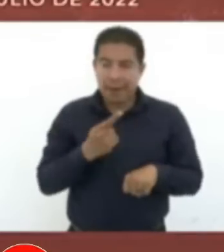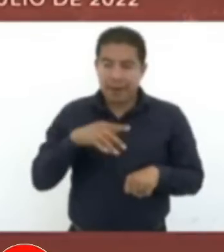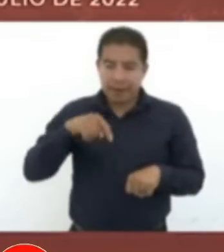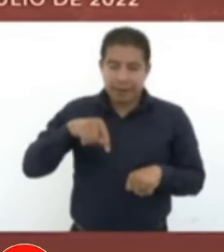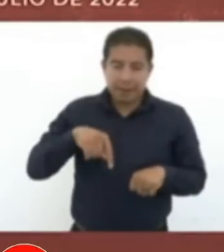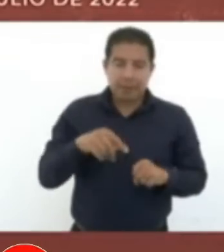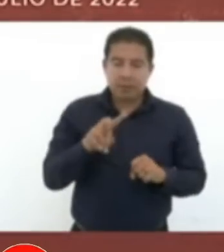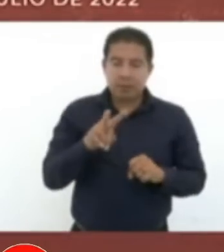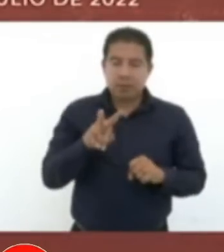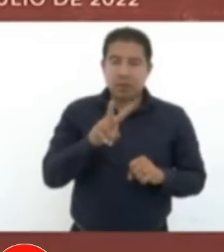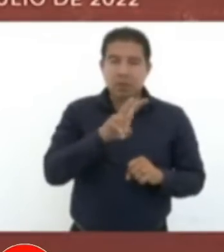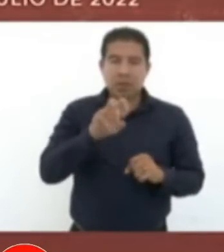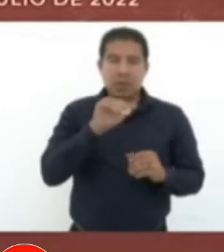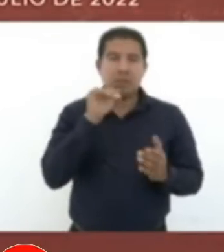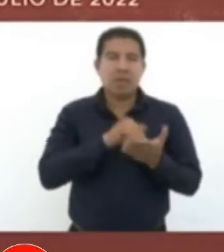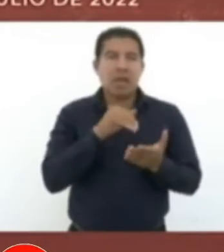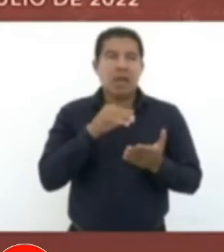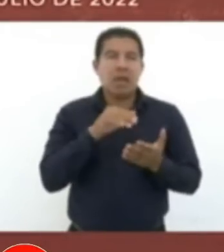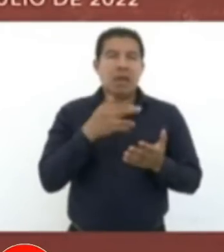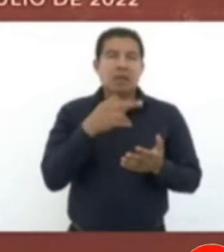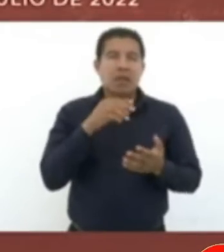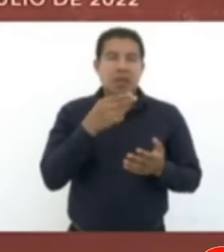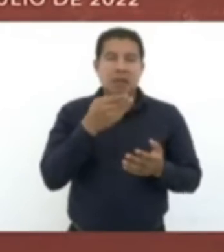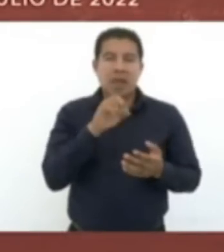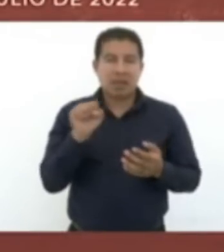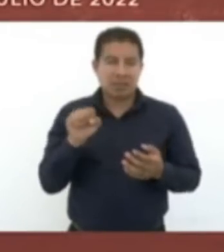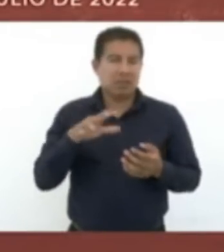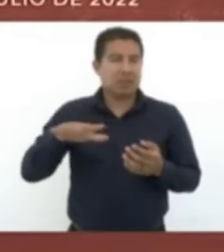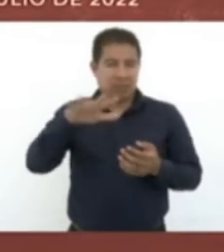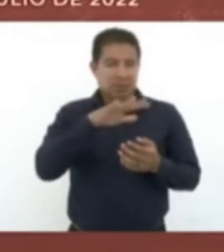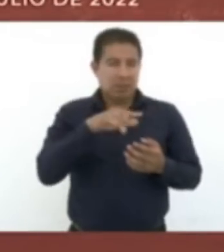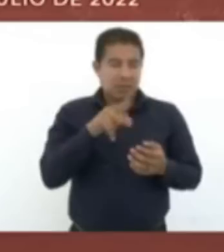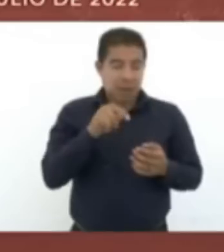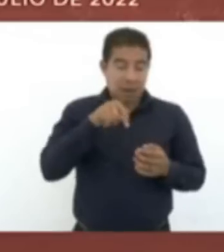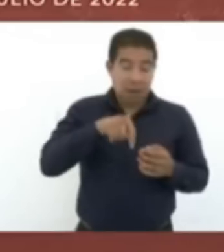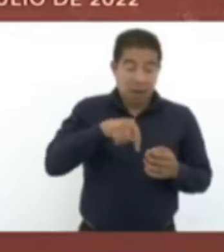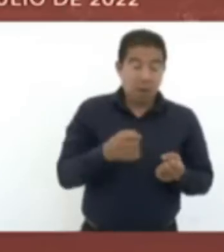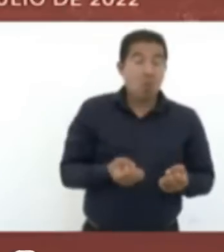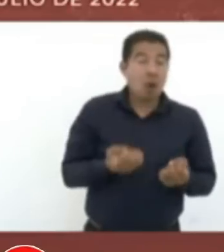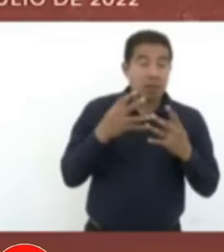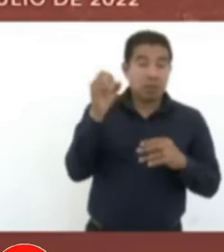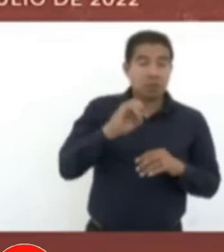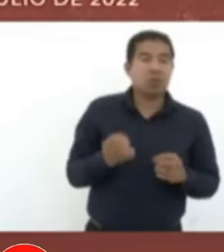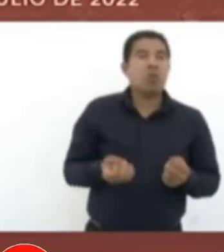200.000 hectáreas. Y aquí son 43.000,